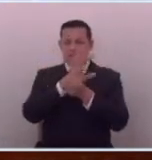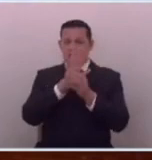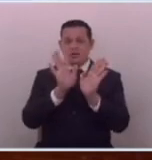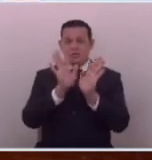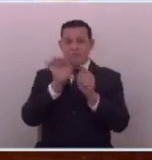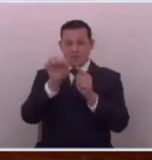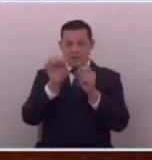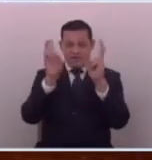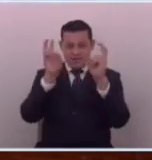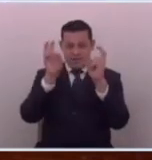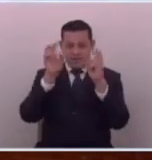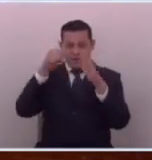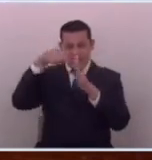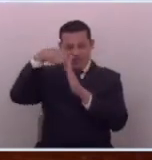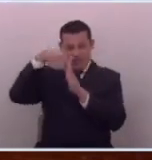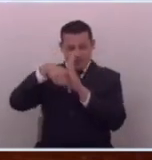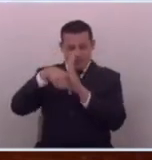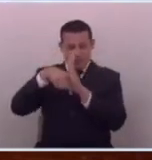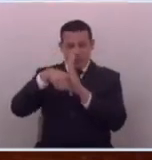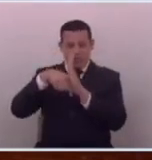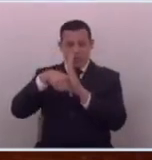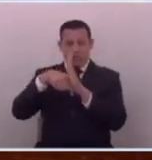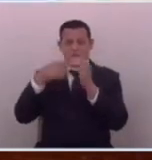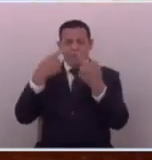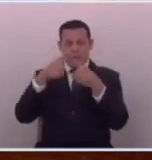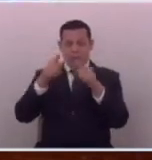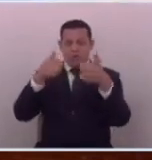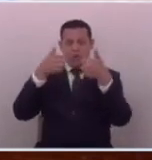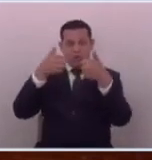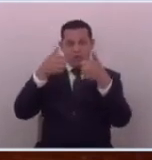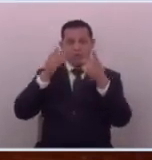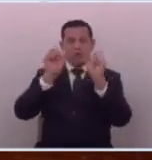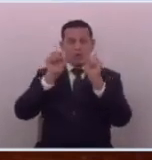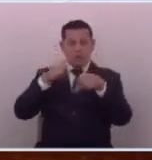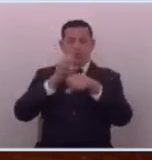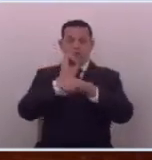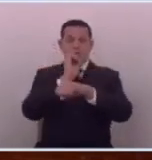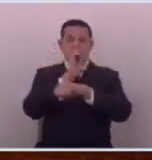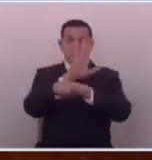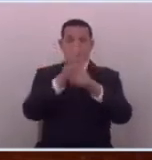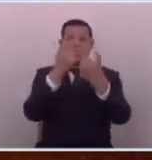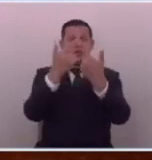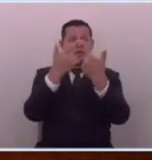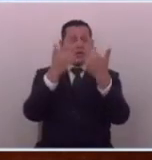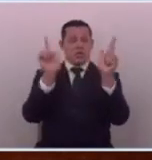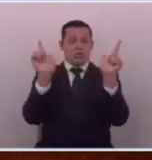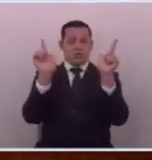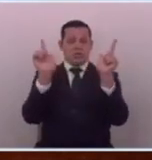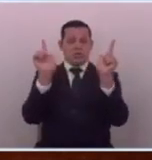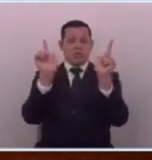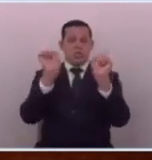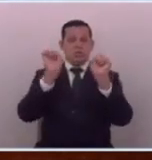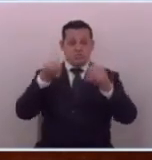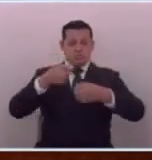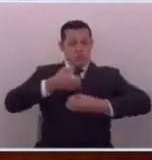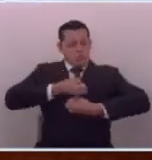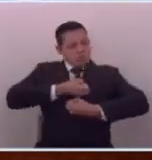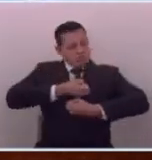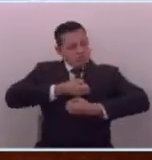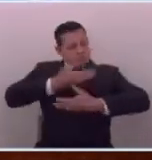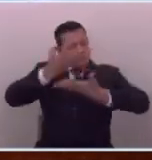eso es el tema de trasfondo lo bueno es que lo pudo decir lo bueno es que lo pudo expresar